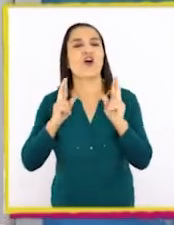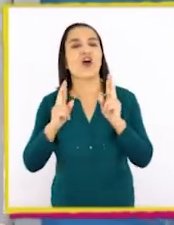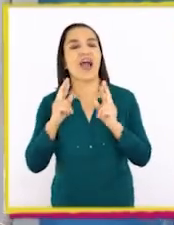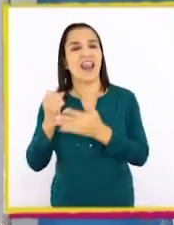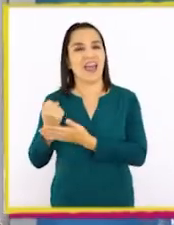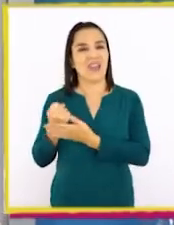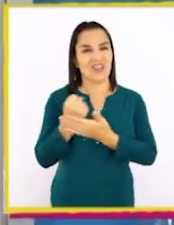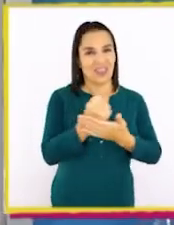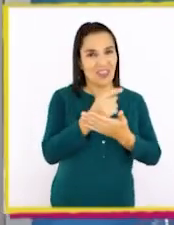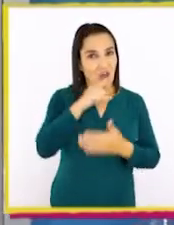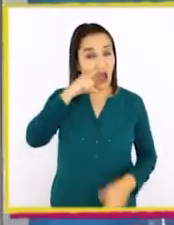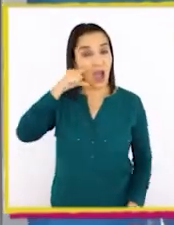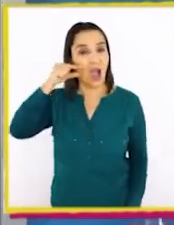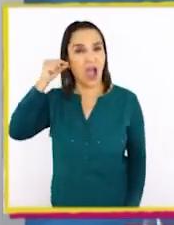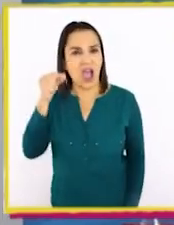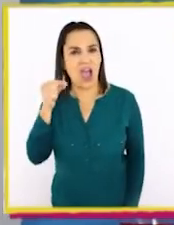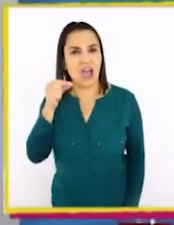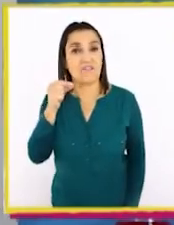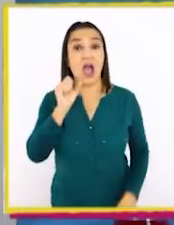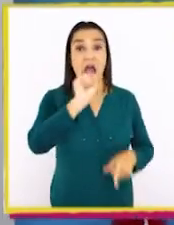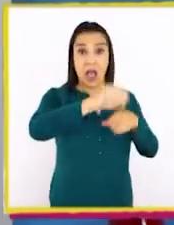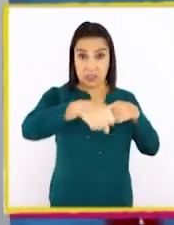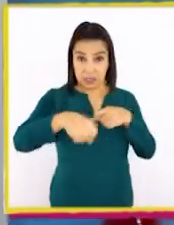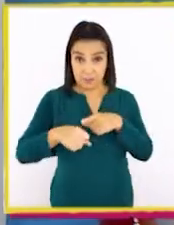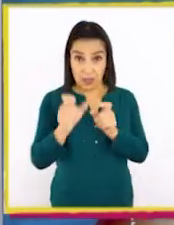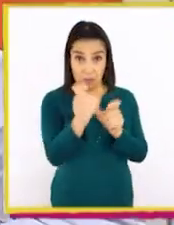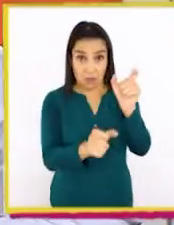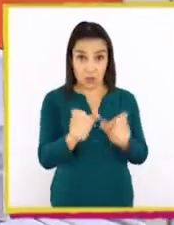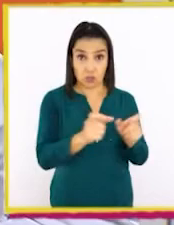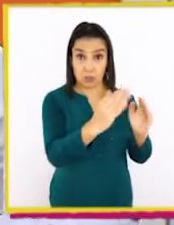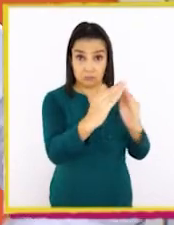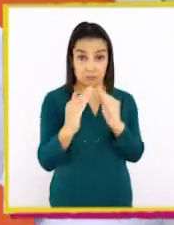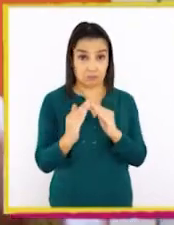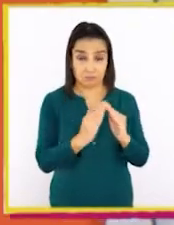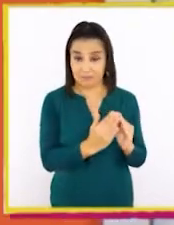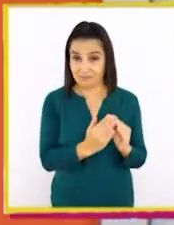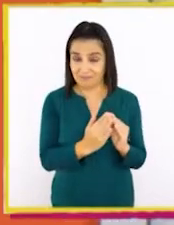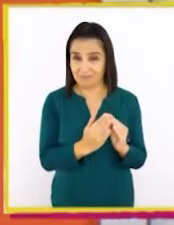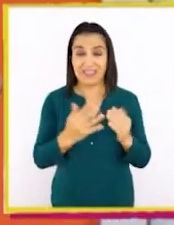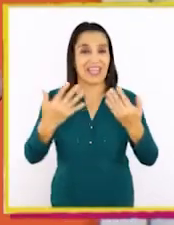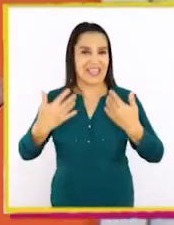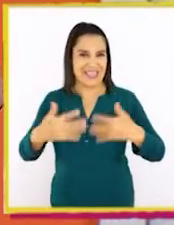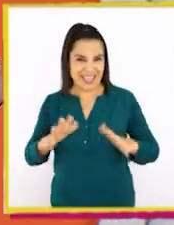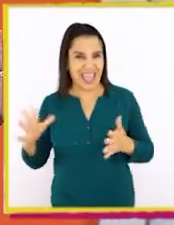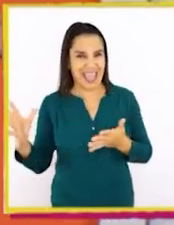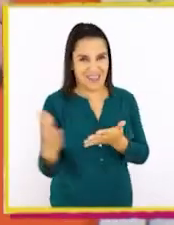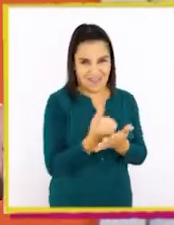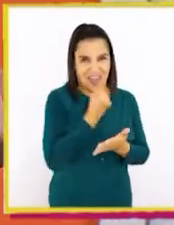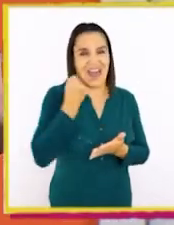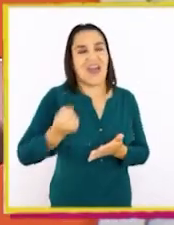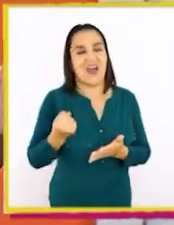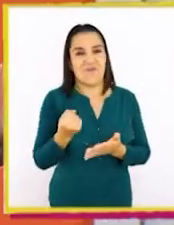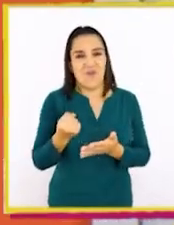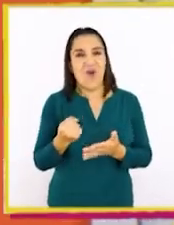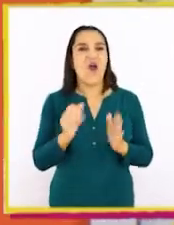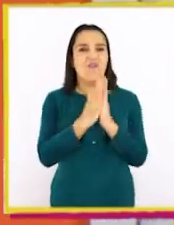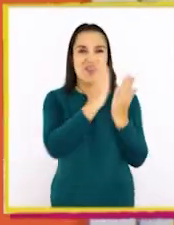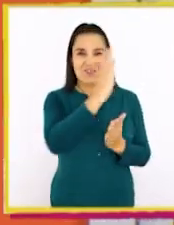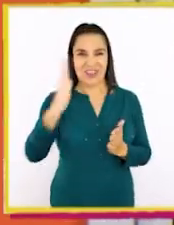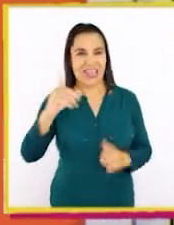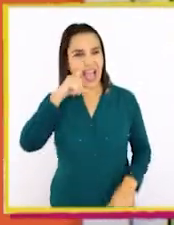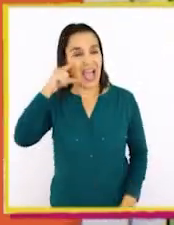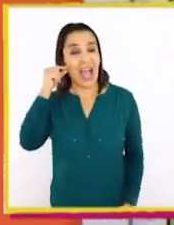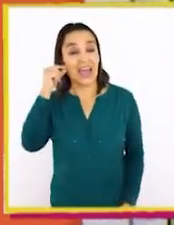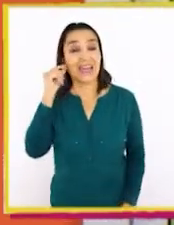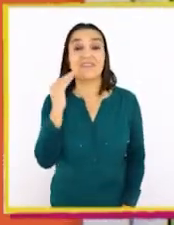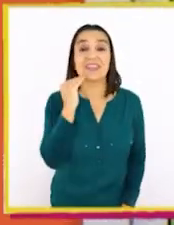hayamos ayudado a Aref a convencer a sus vecinos. ¡Vamos con todo, Aref! ¡Que resulte tu biblioteca!